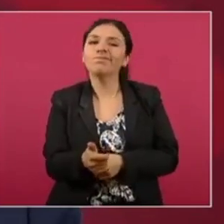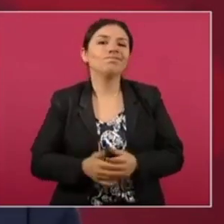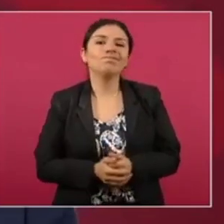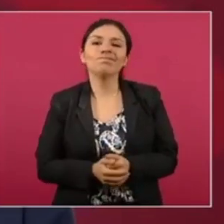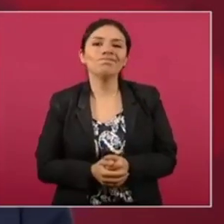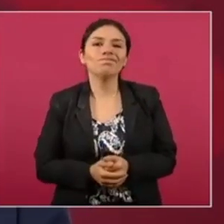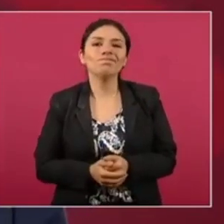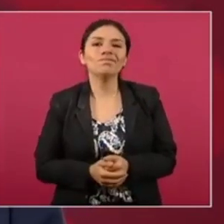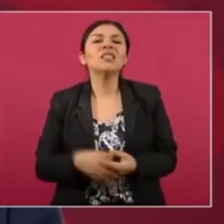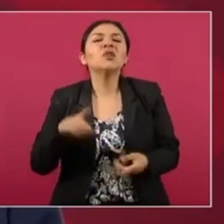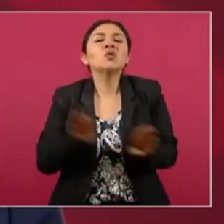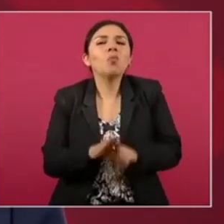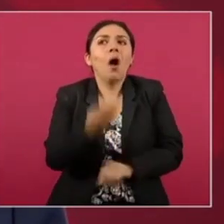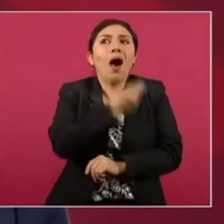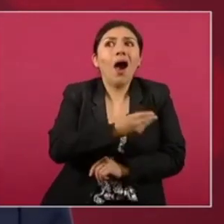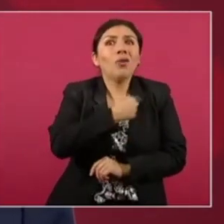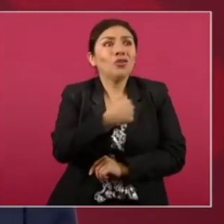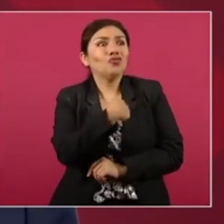nadie resiste.